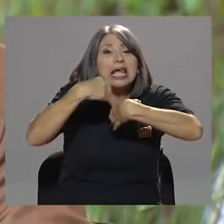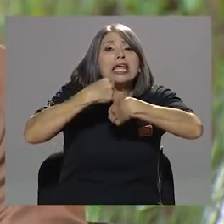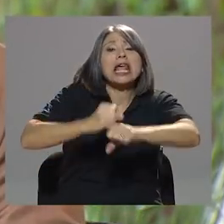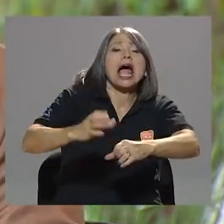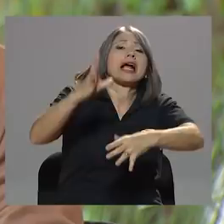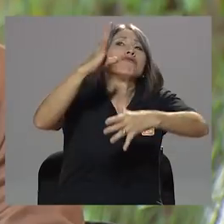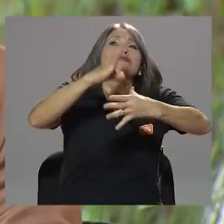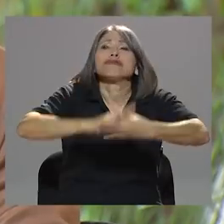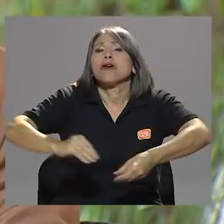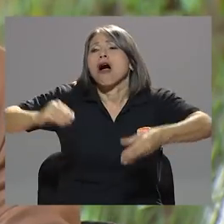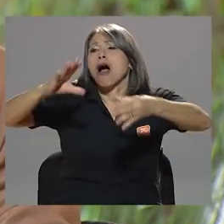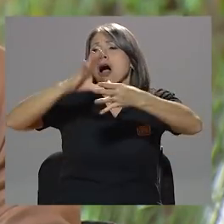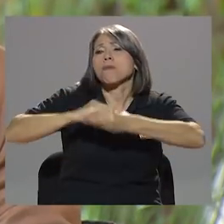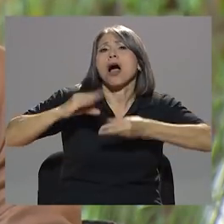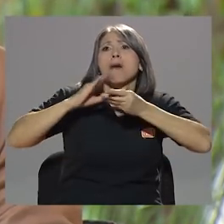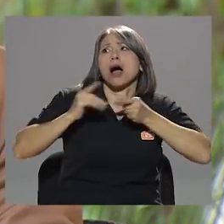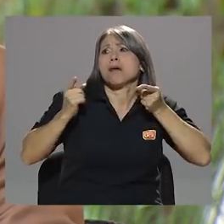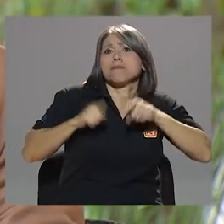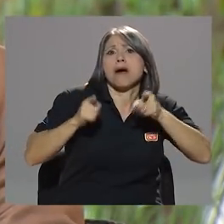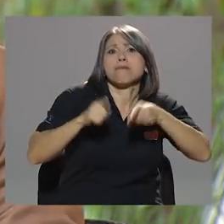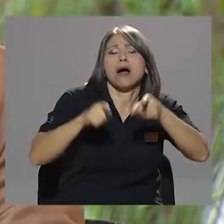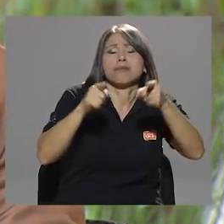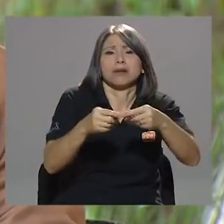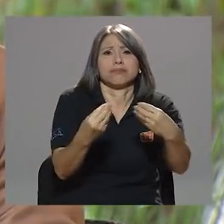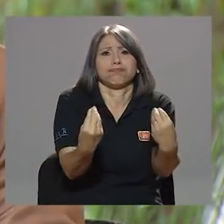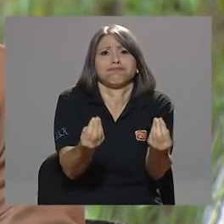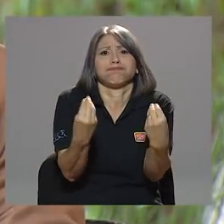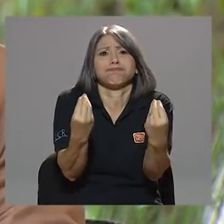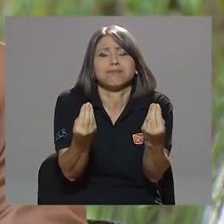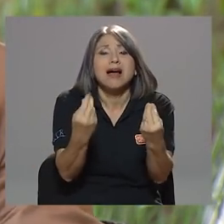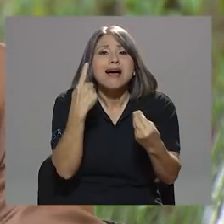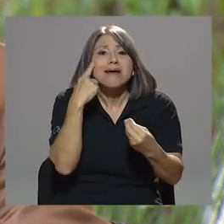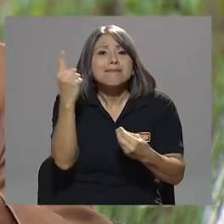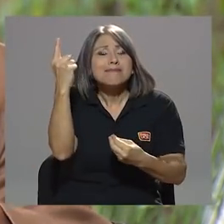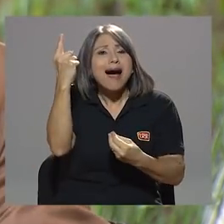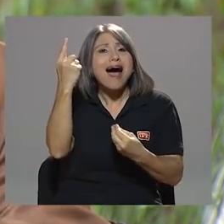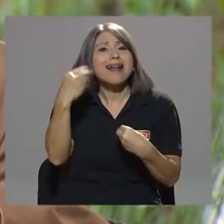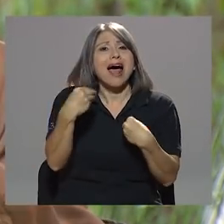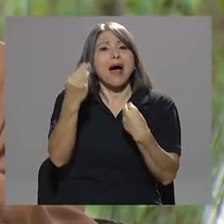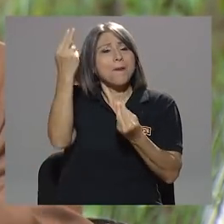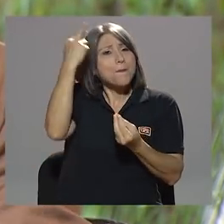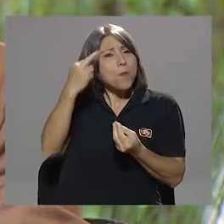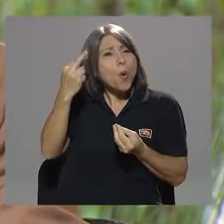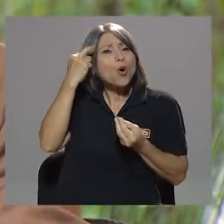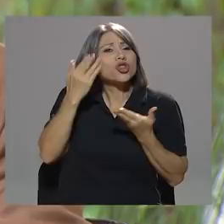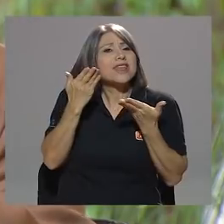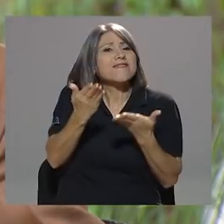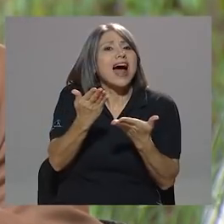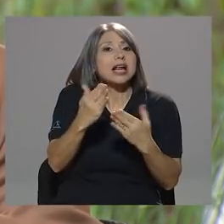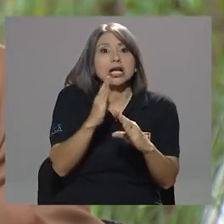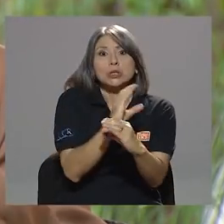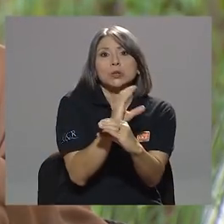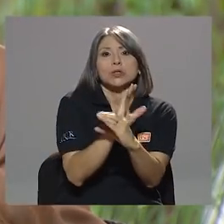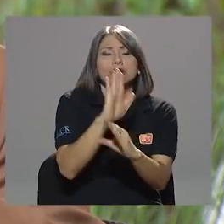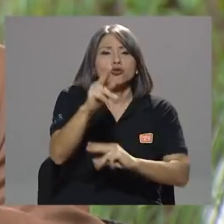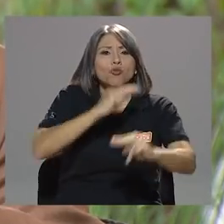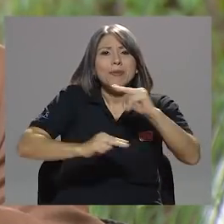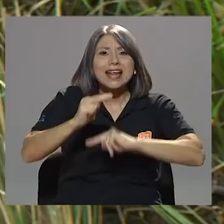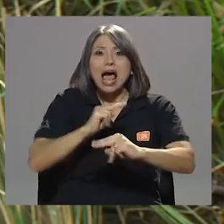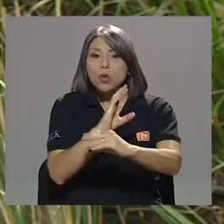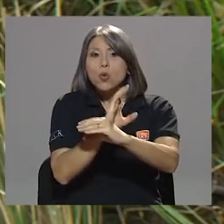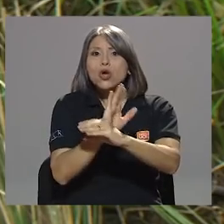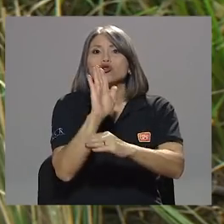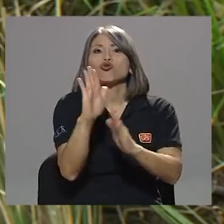historia que es ilusa para motivar el resguardo de su mercado y el resguardo de sus